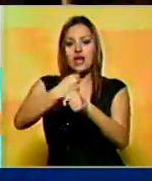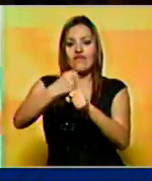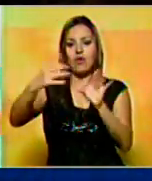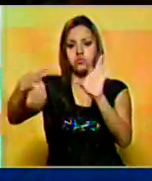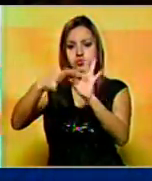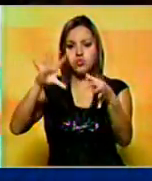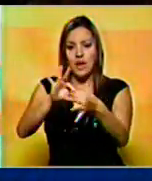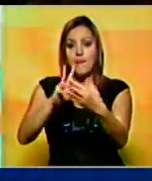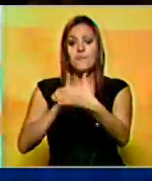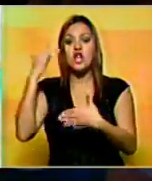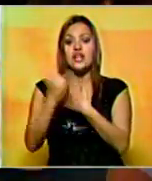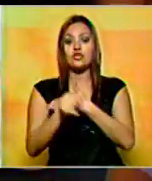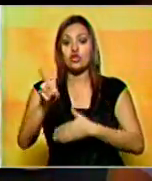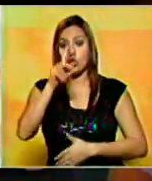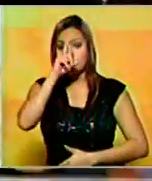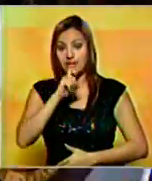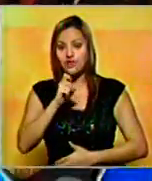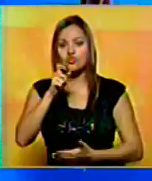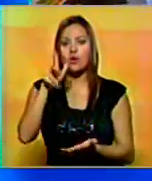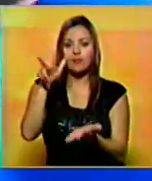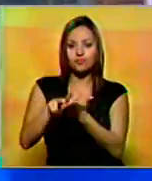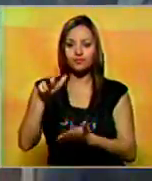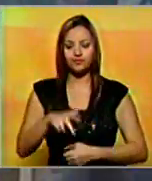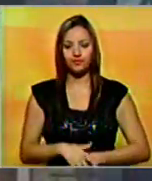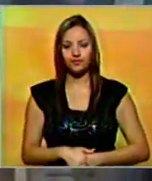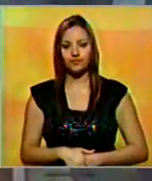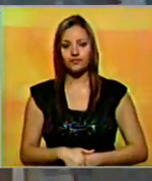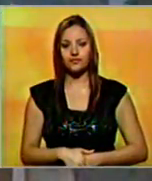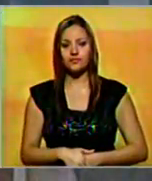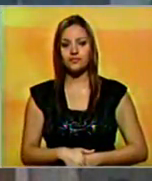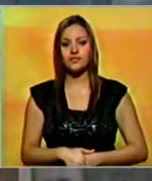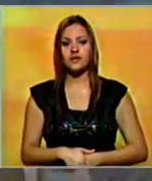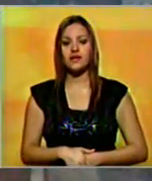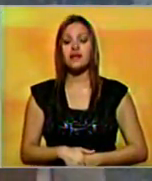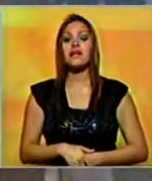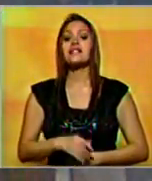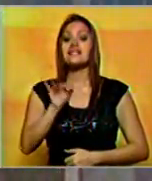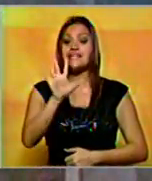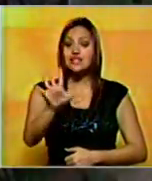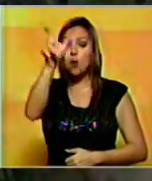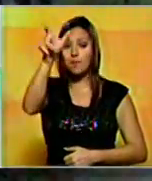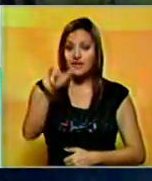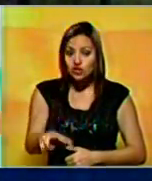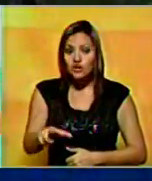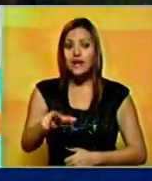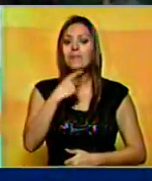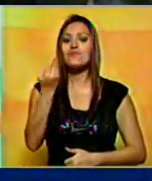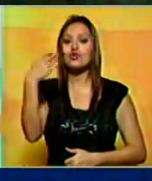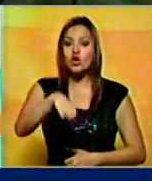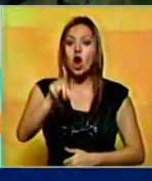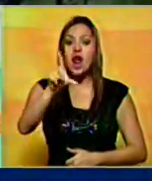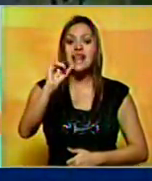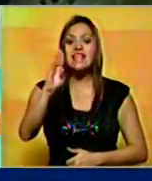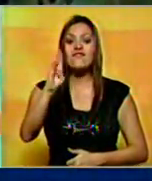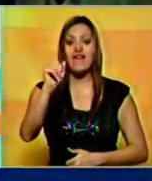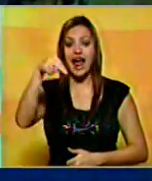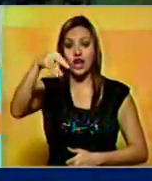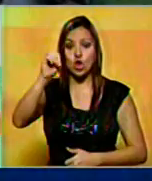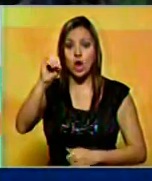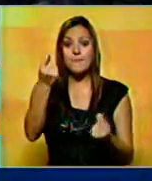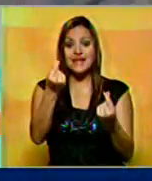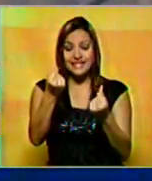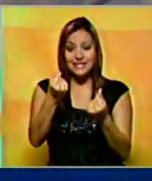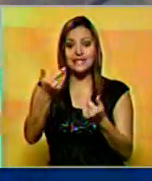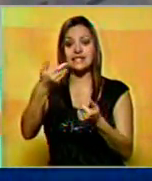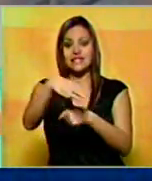tiene validez por dos años. En Líbano, al menos cinco personas murieron, entre ellas el ministro de Finanzas